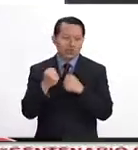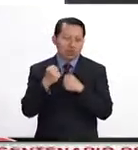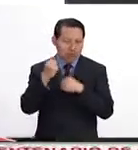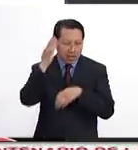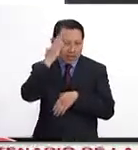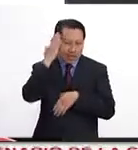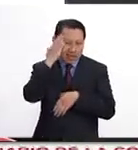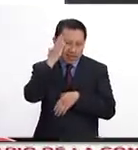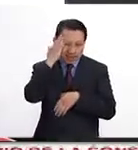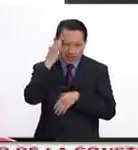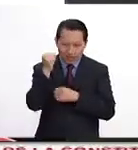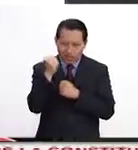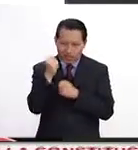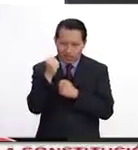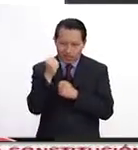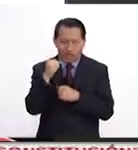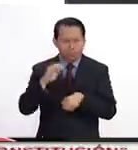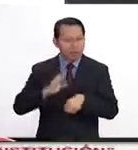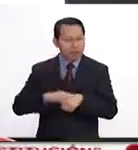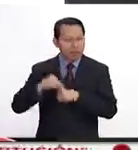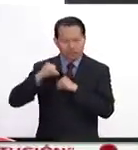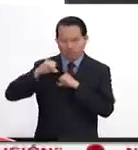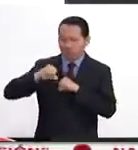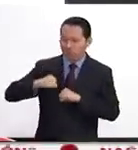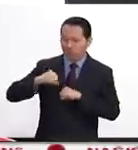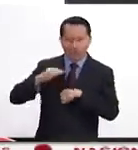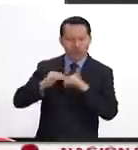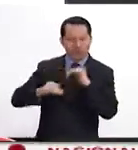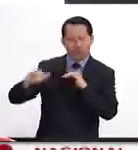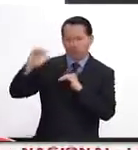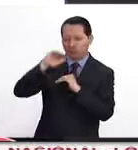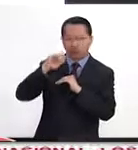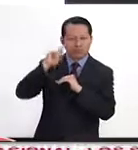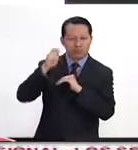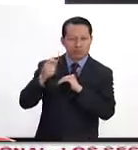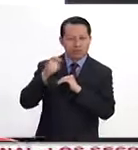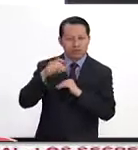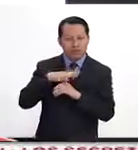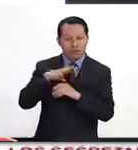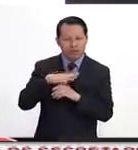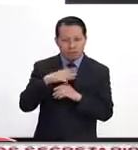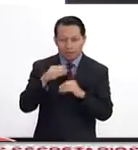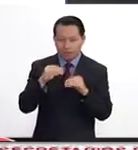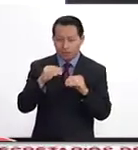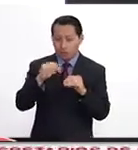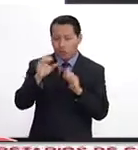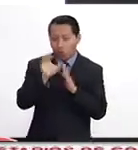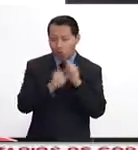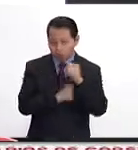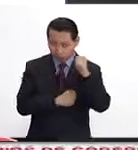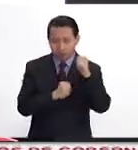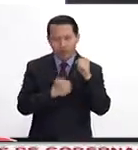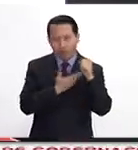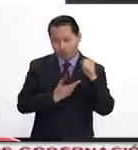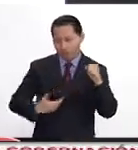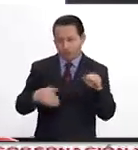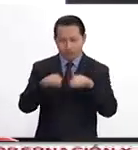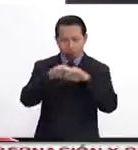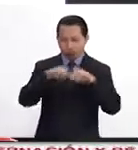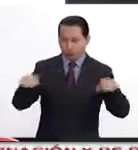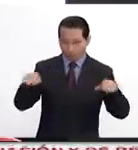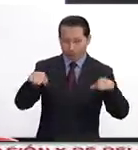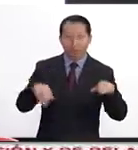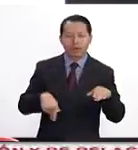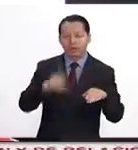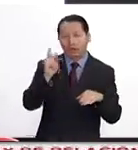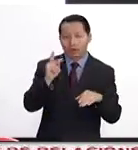país, quien es la mayor autoridad del país, se supone que esté equiparado en la constitución con el presidente, aunque en las